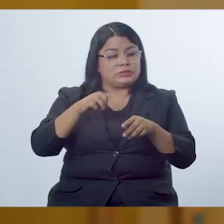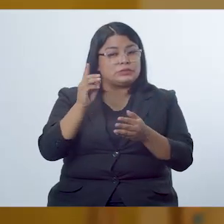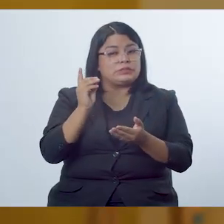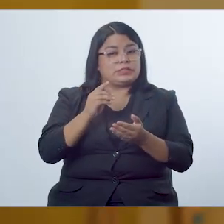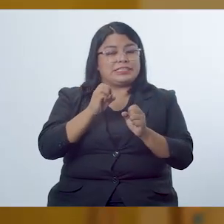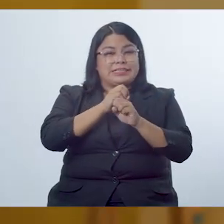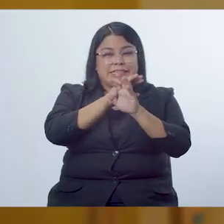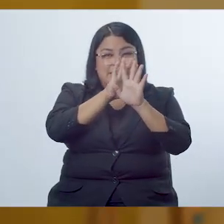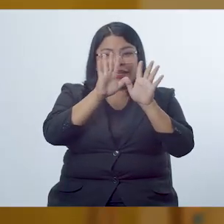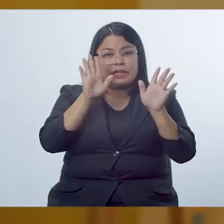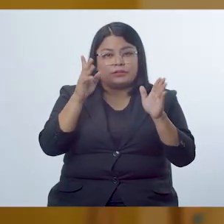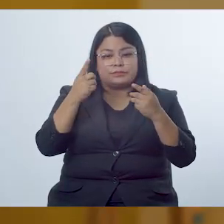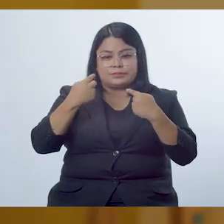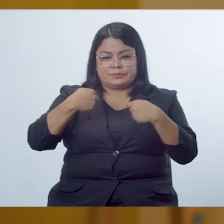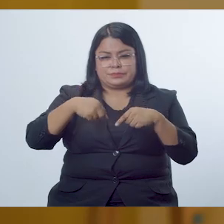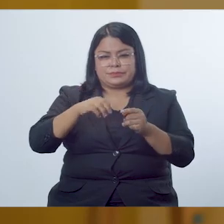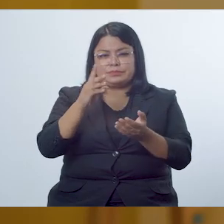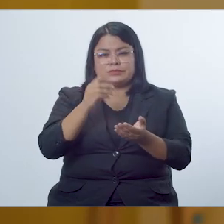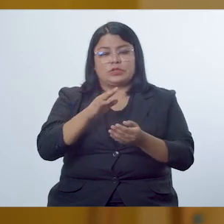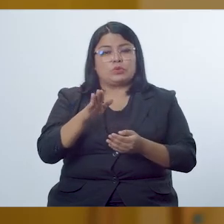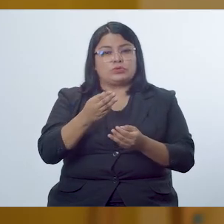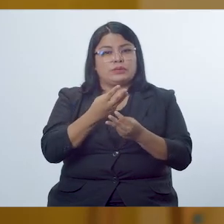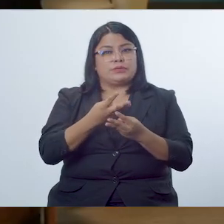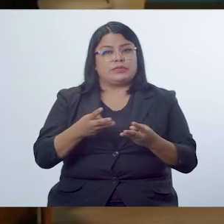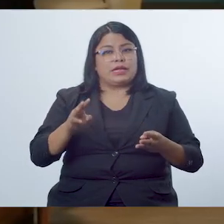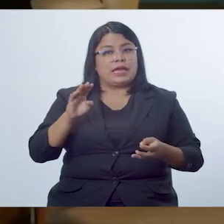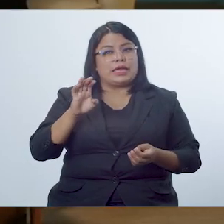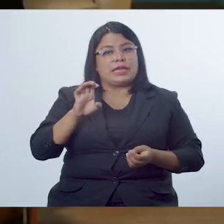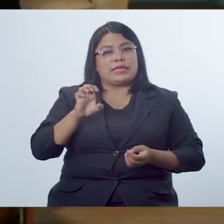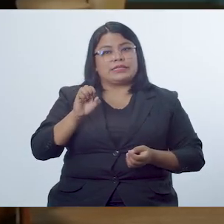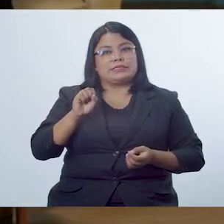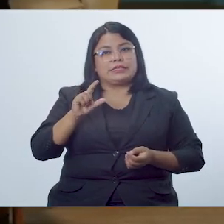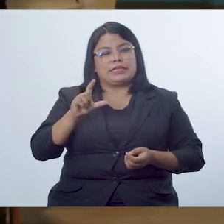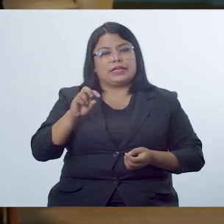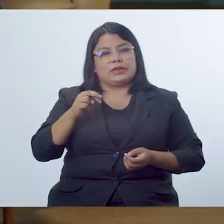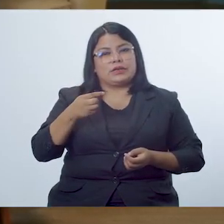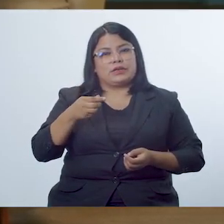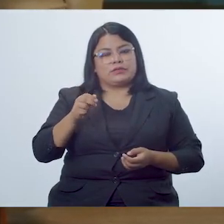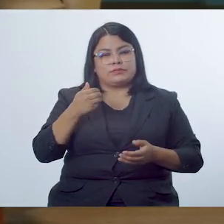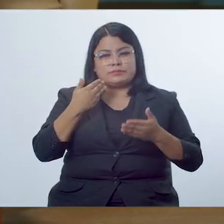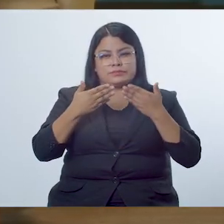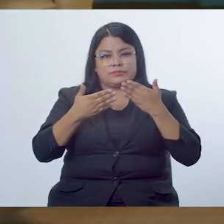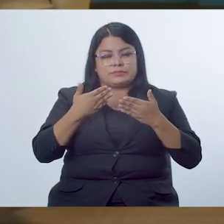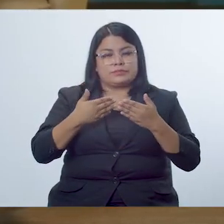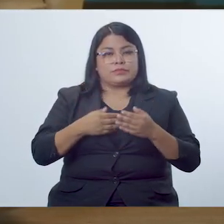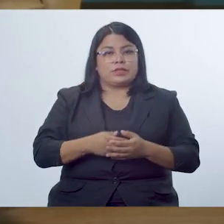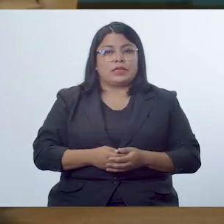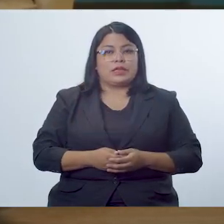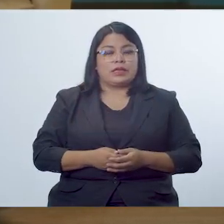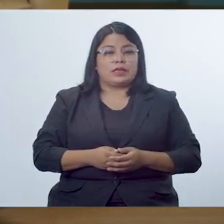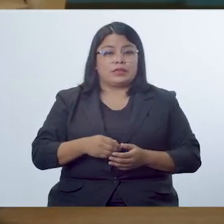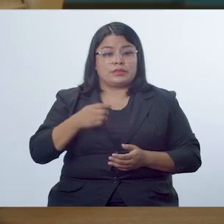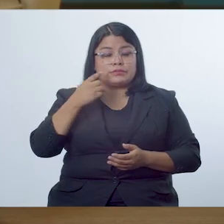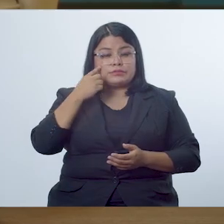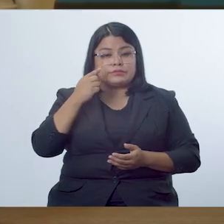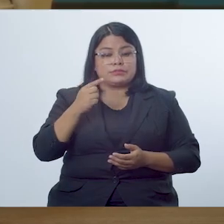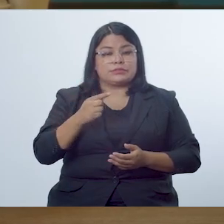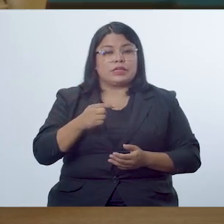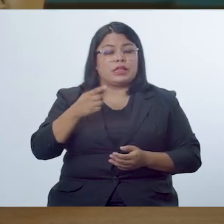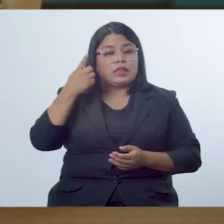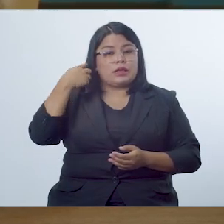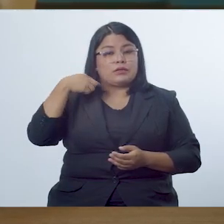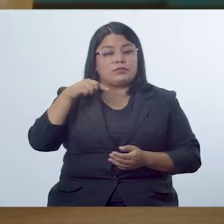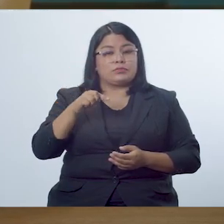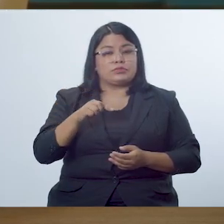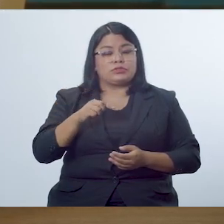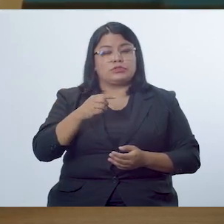Claro. La secuencia didáctica que se usa en los materiales es lengua y, como se ha mencionado antes, es la que plantea el